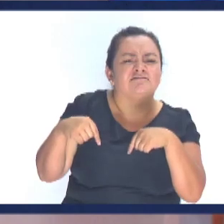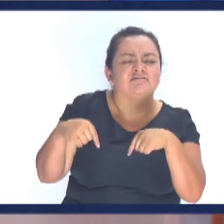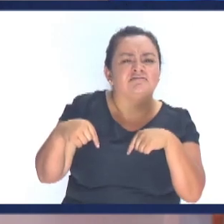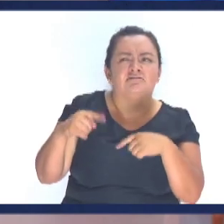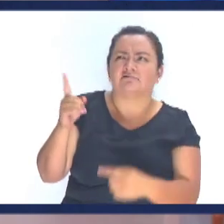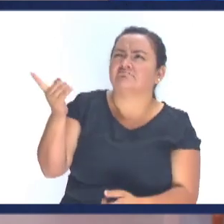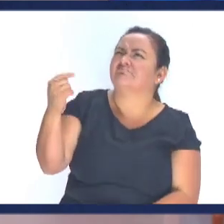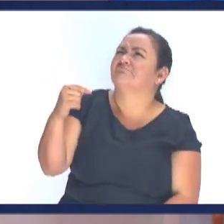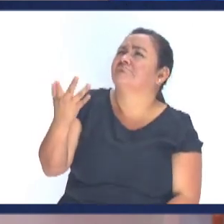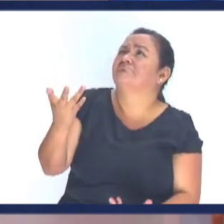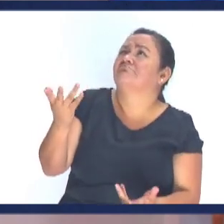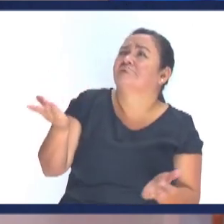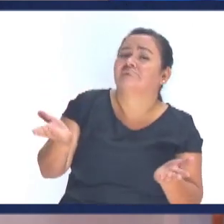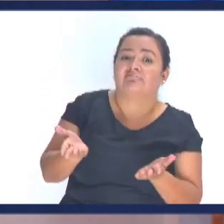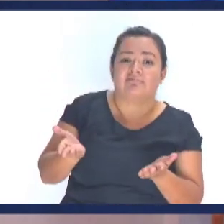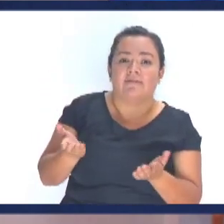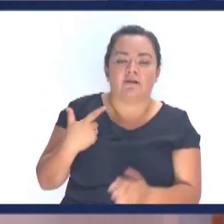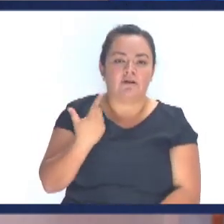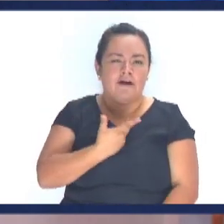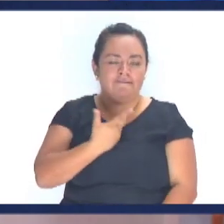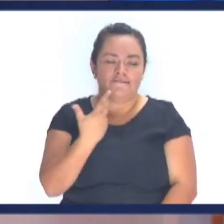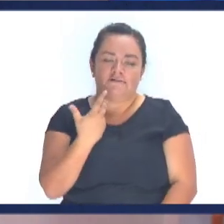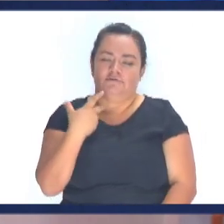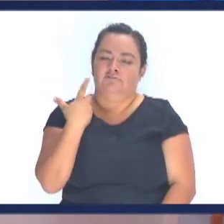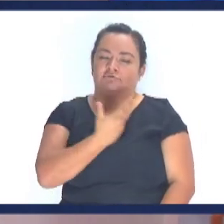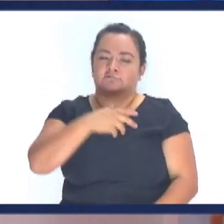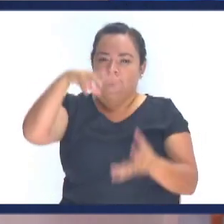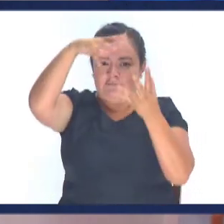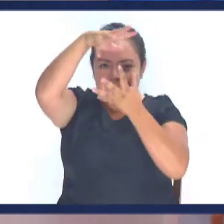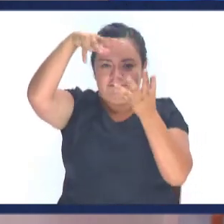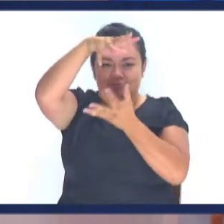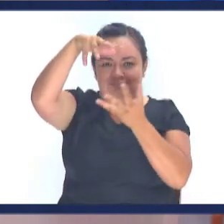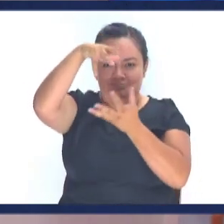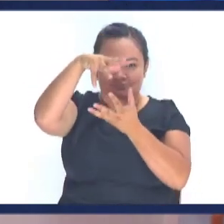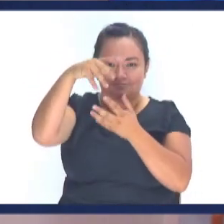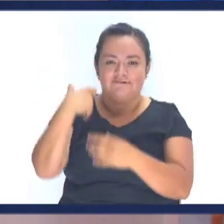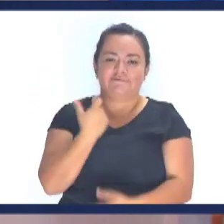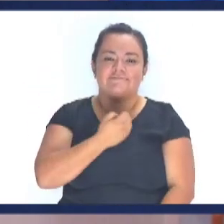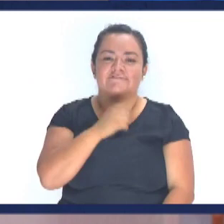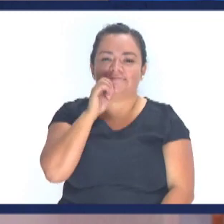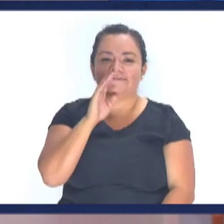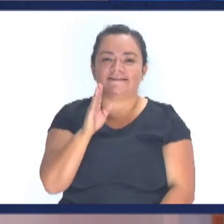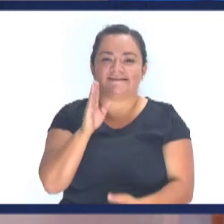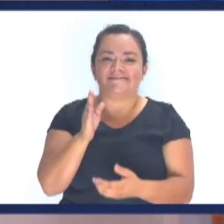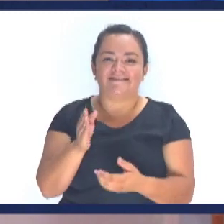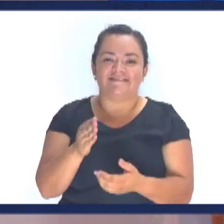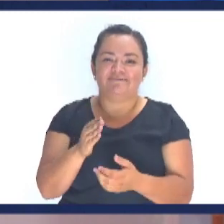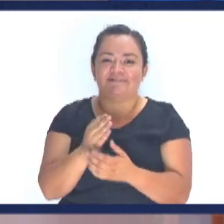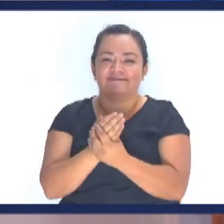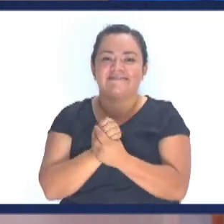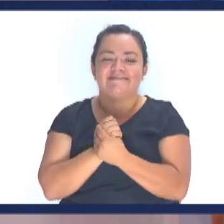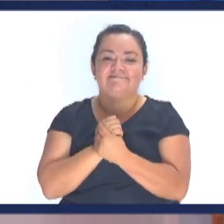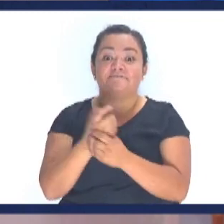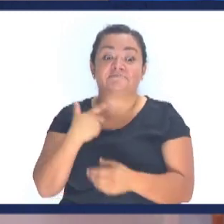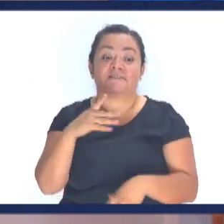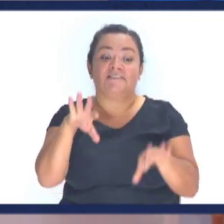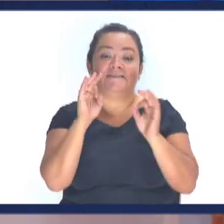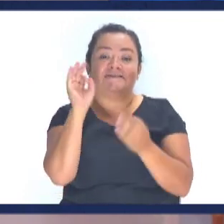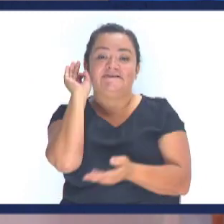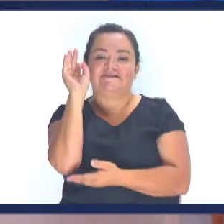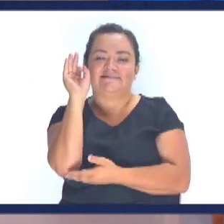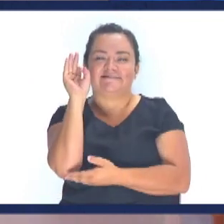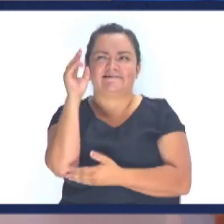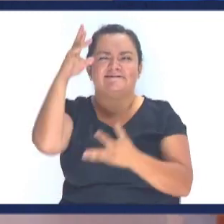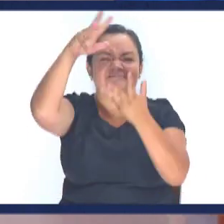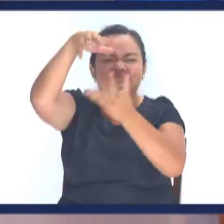pregunta ¿A qué vino Cristo? Muchos estamos confundidos y se lo digo porque nosotros los predicadores hemos causado esta confusión y lo